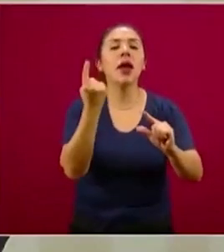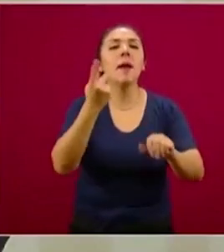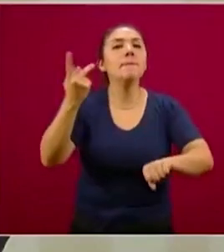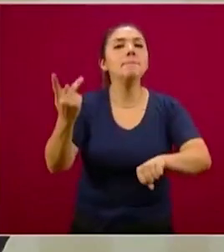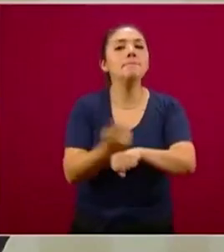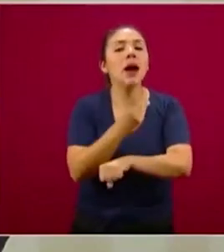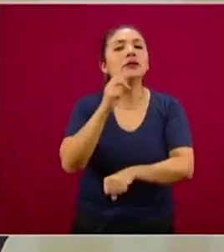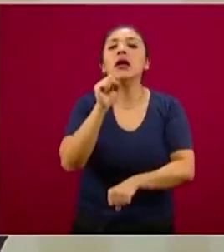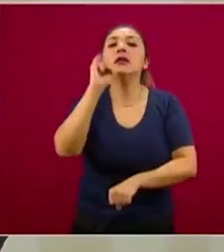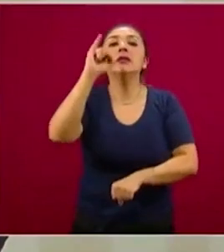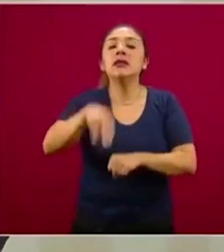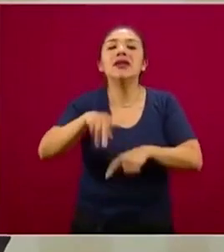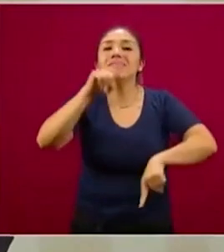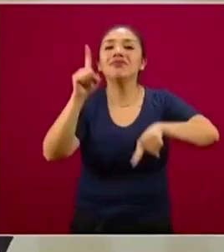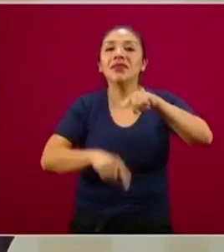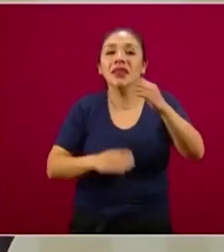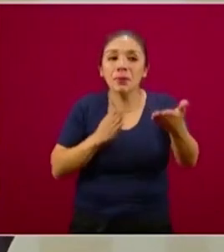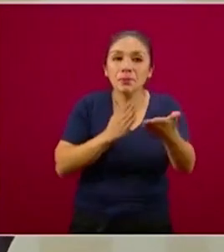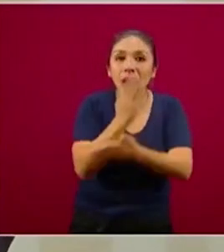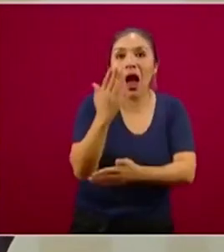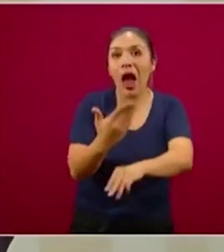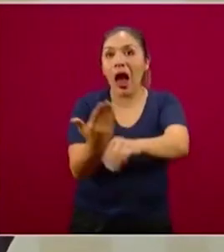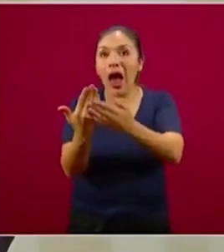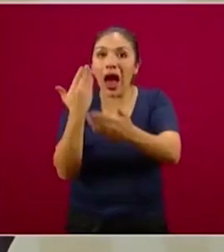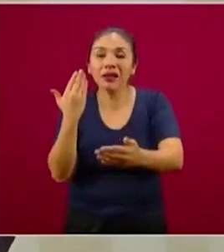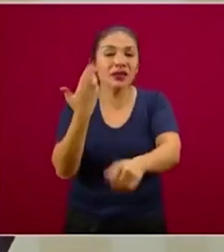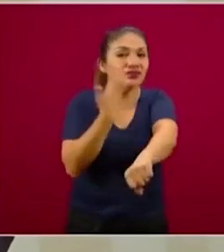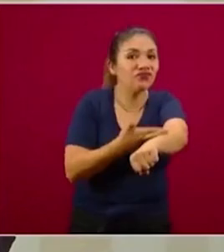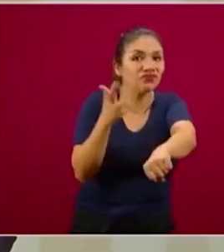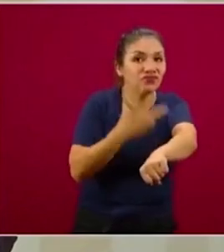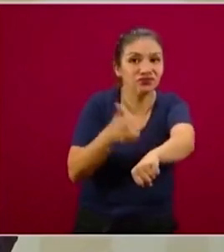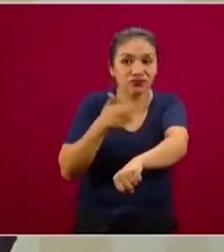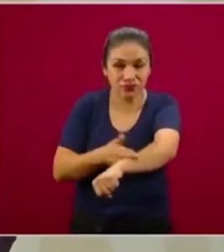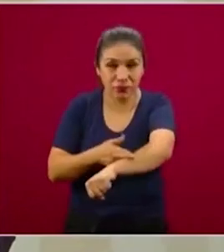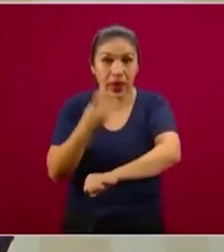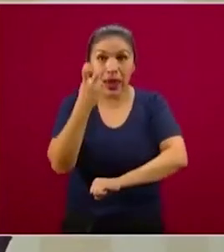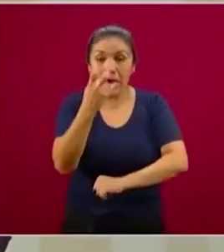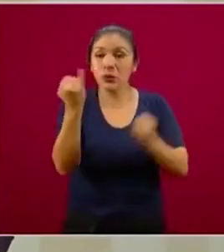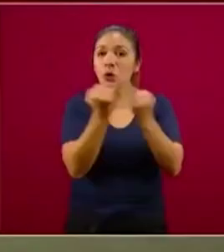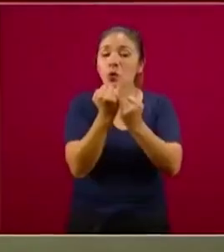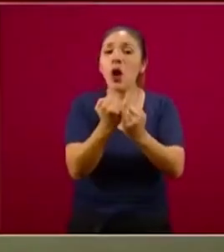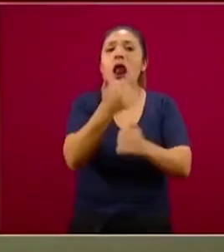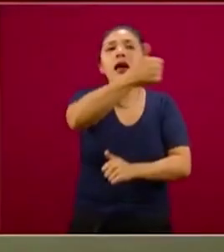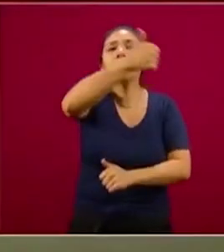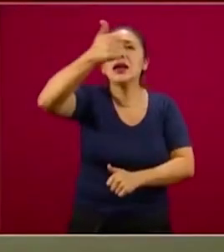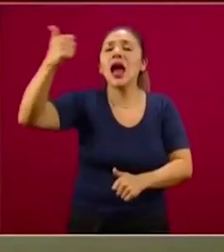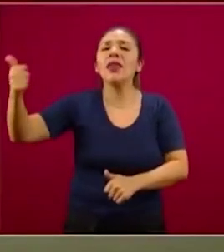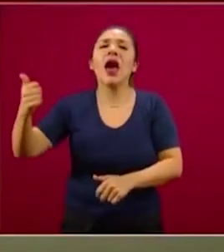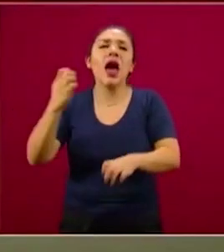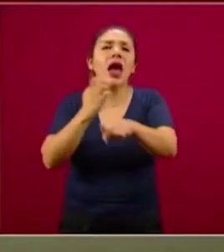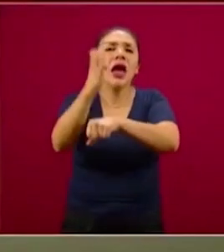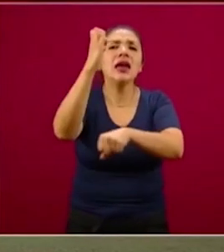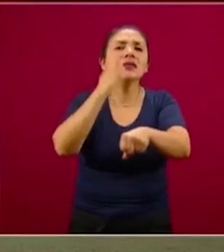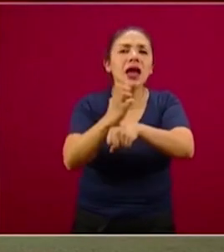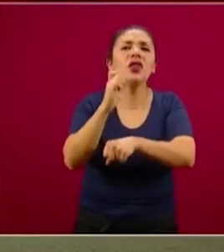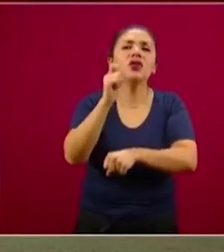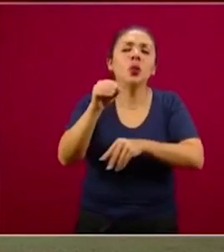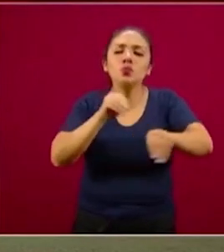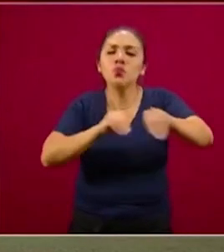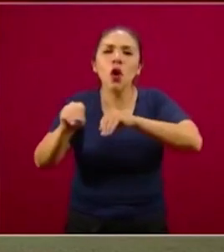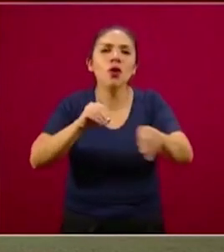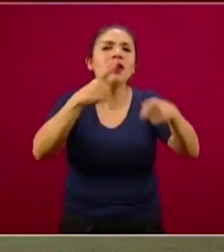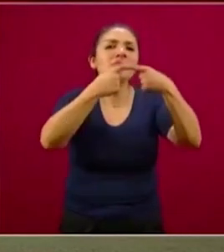intervenciones. Entonces, así como la movilidad varía entre los estados, hemos presentado, mañana toca